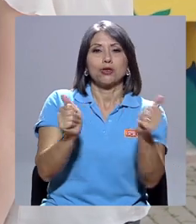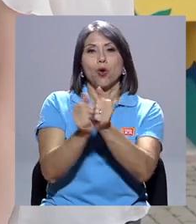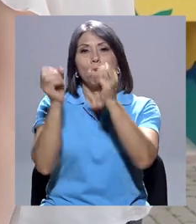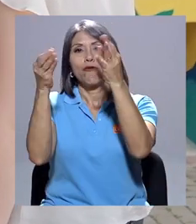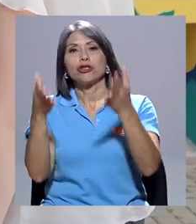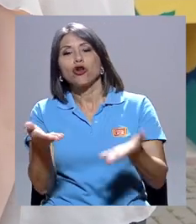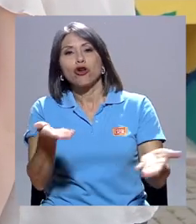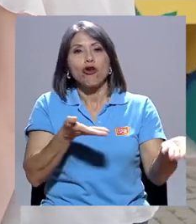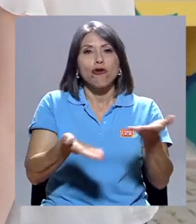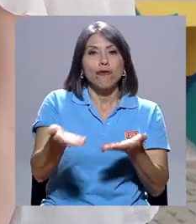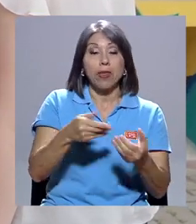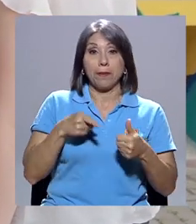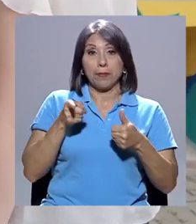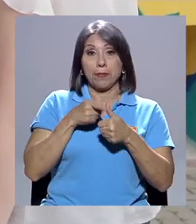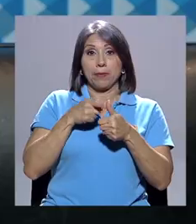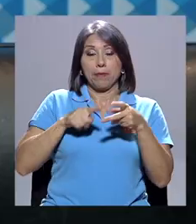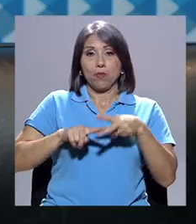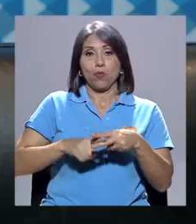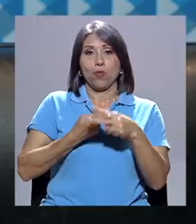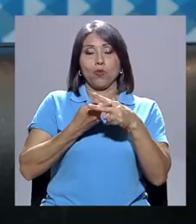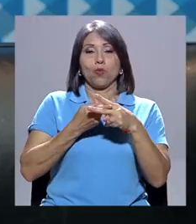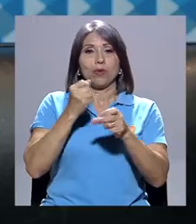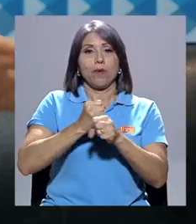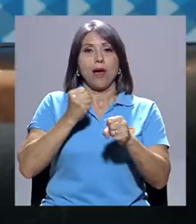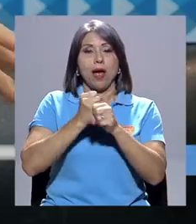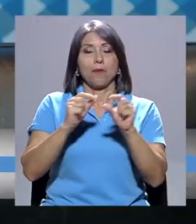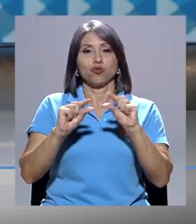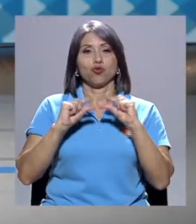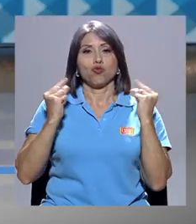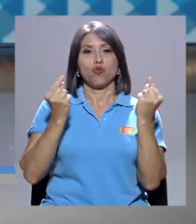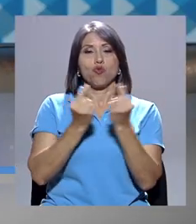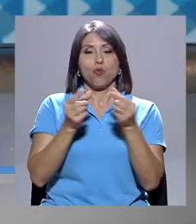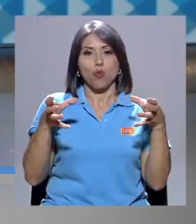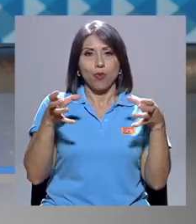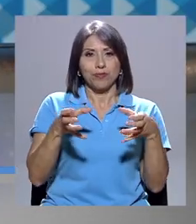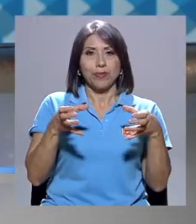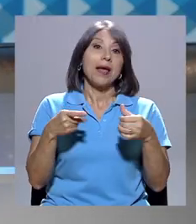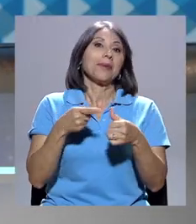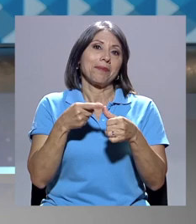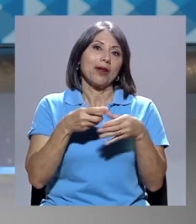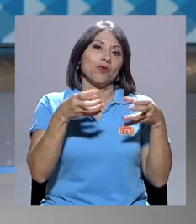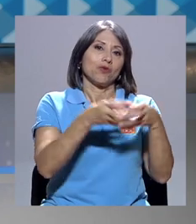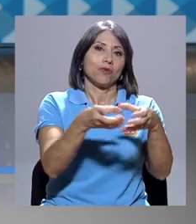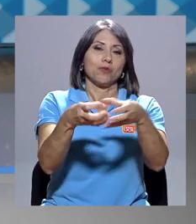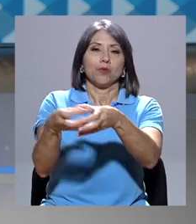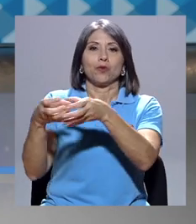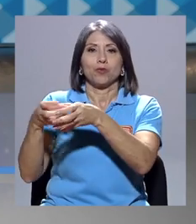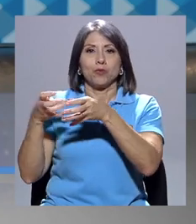trabajamos de manera grupal, bueno, primero en diferentes grupos para hacer varios diseños y luego como